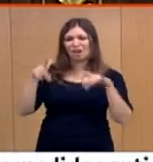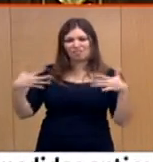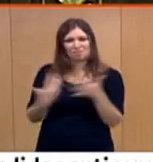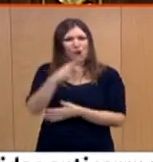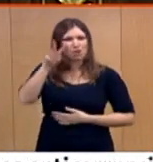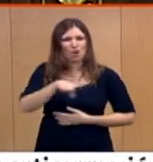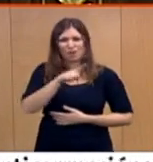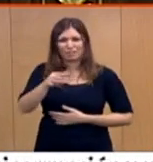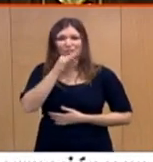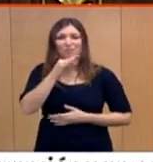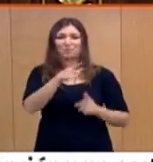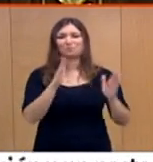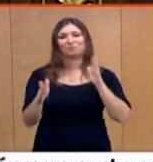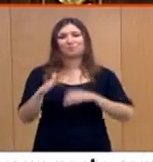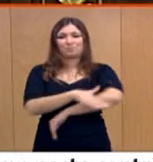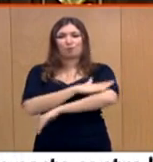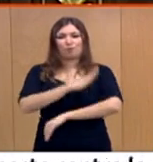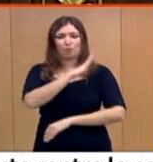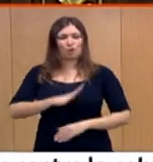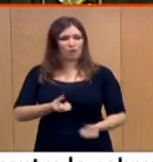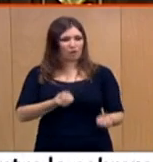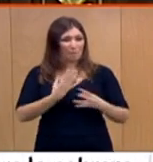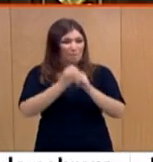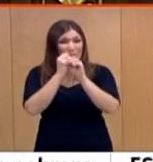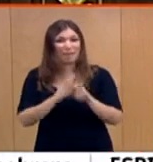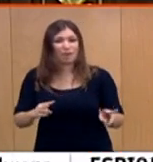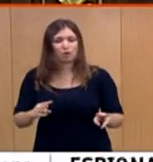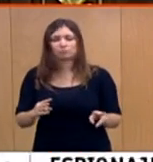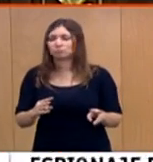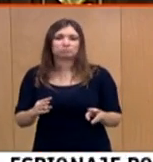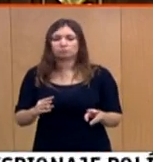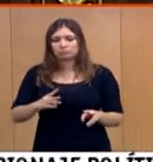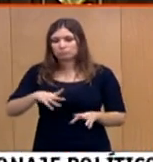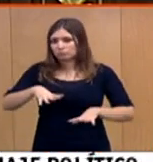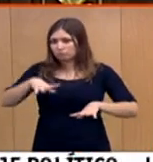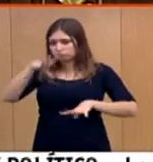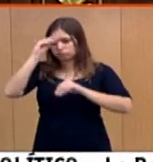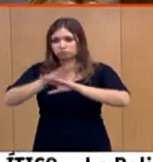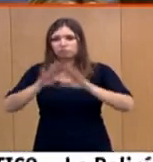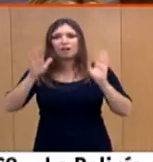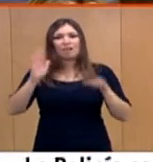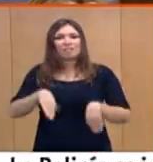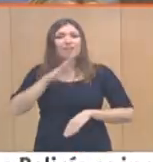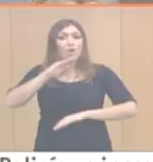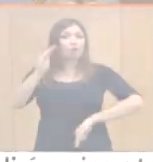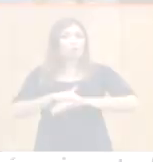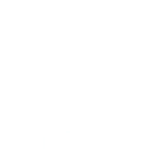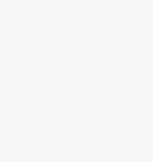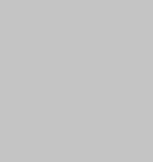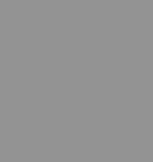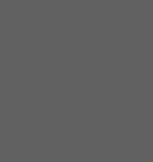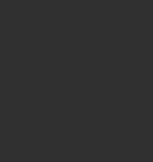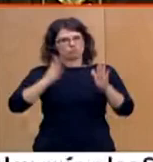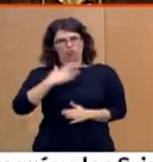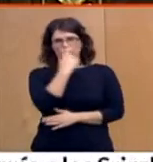funciones. ¿Quién podía imaginar que toparíamos con una desviación en el cumplimiento del objetivo de déficit del 50